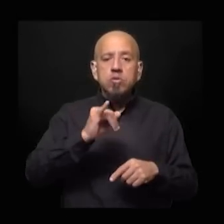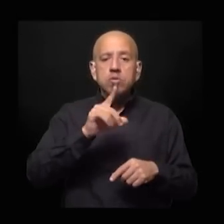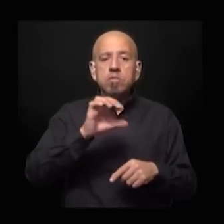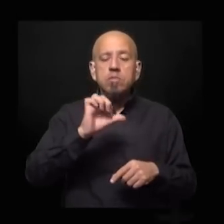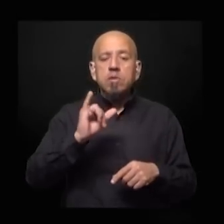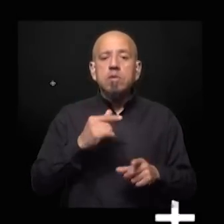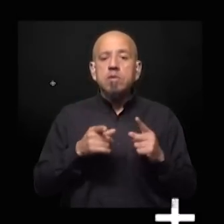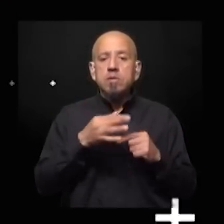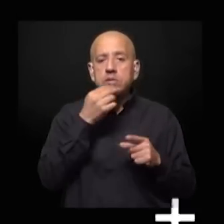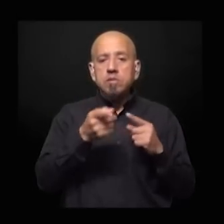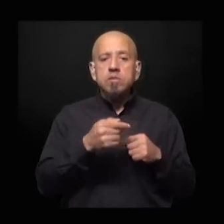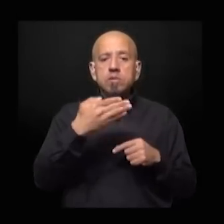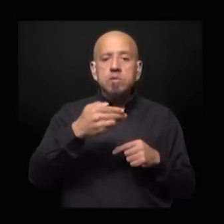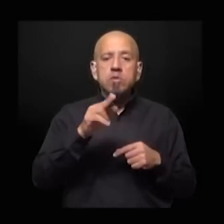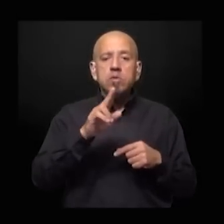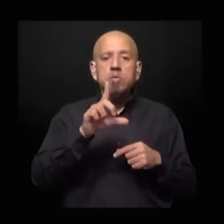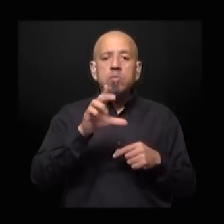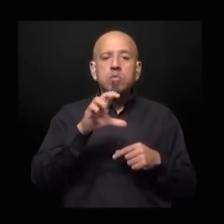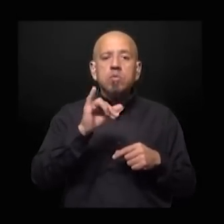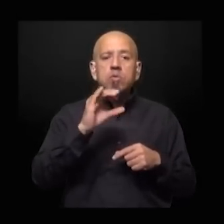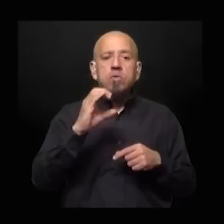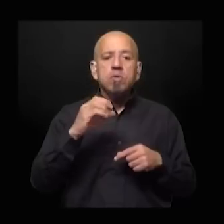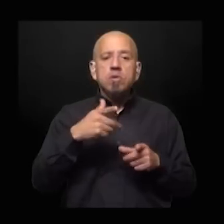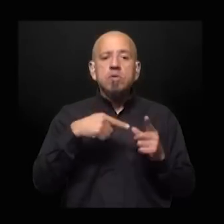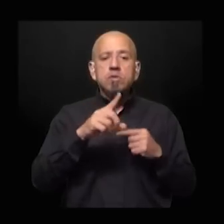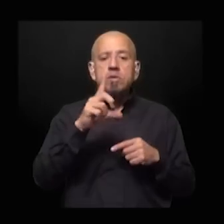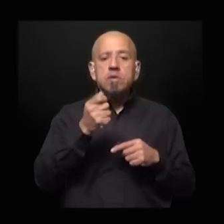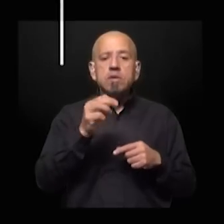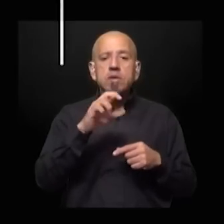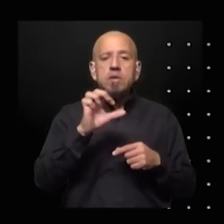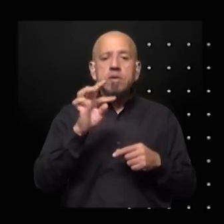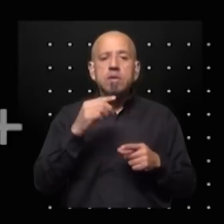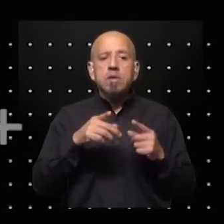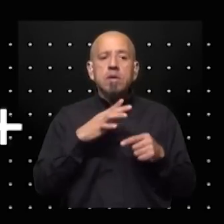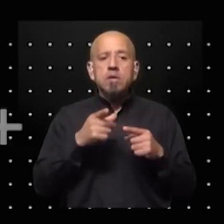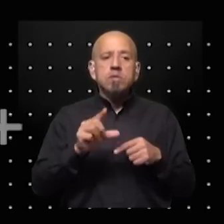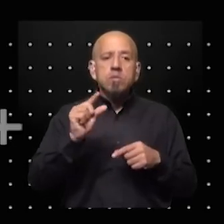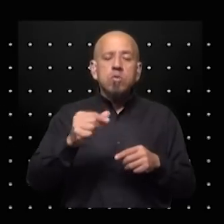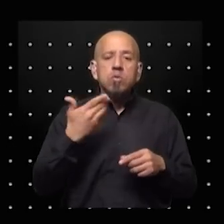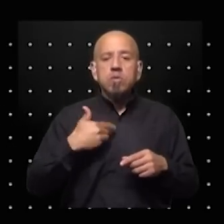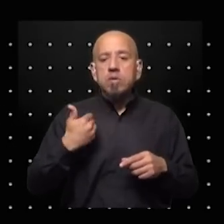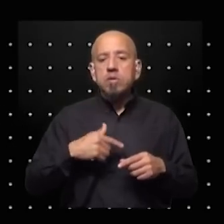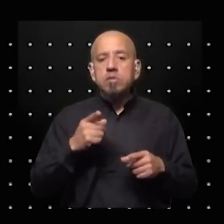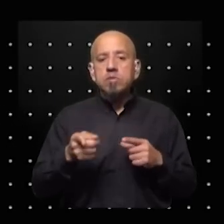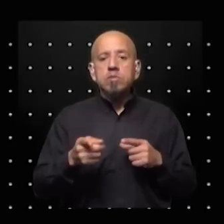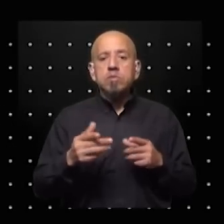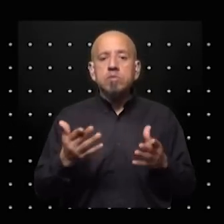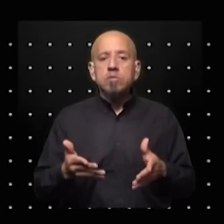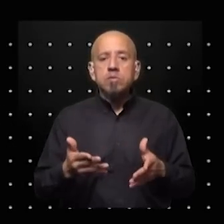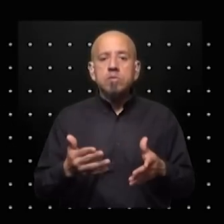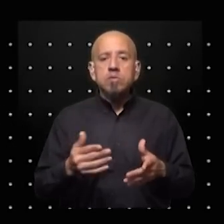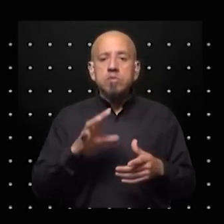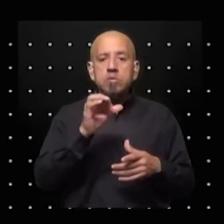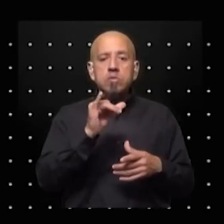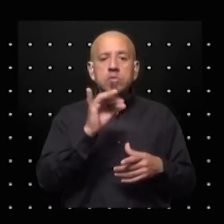cuestiones dicen Patricia Bullrich dice Horacio Rodríguez Larreta hace poco hubo en la Argentina un virtual estado de sitio en una